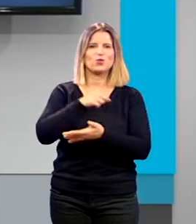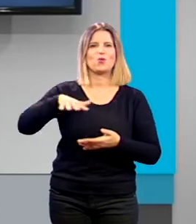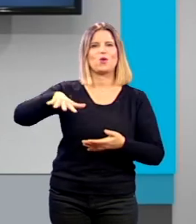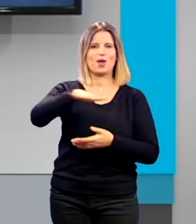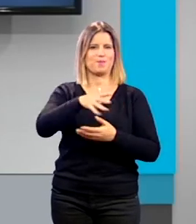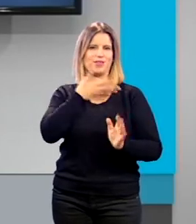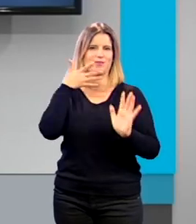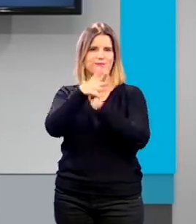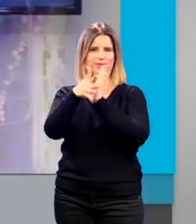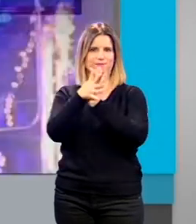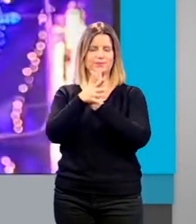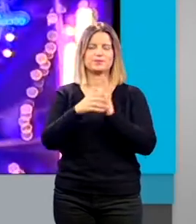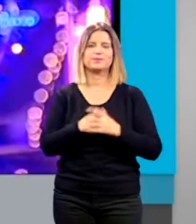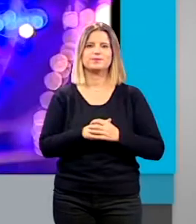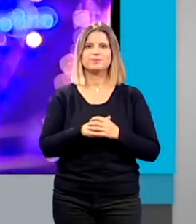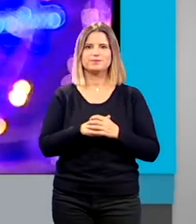comentando.